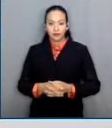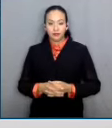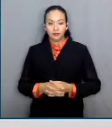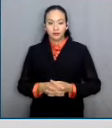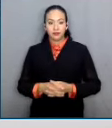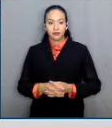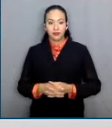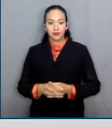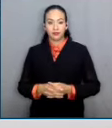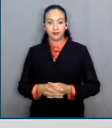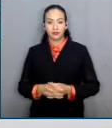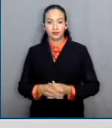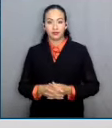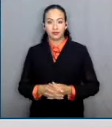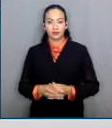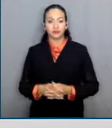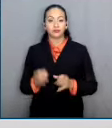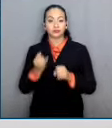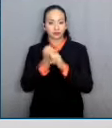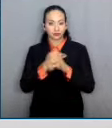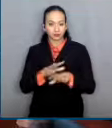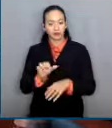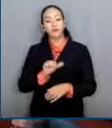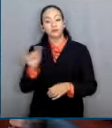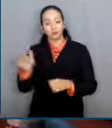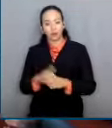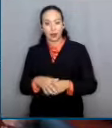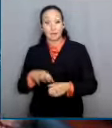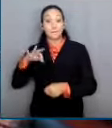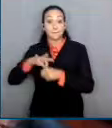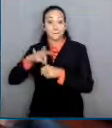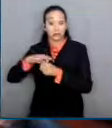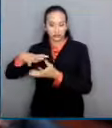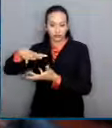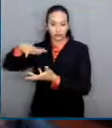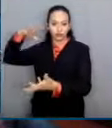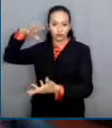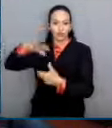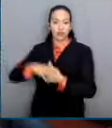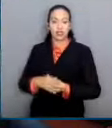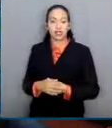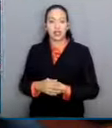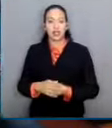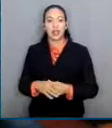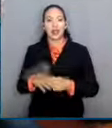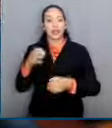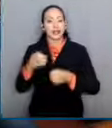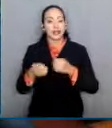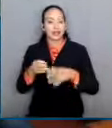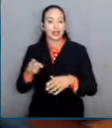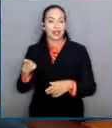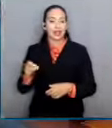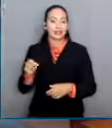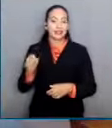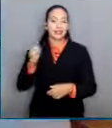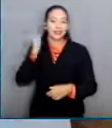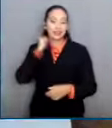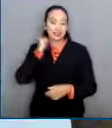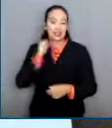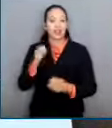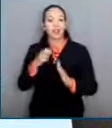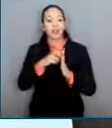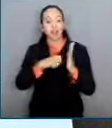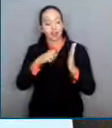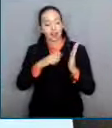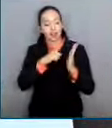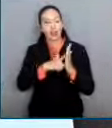En otra información, por mayoría de votos de Morena y sus aliados, el Pleno del Senado aprobó la reforma a los artículos 129